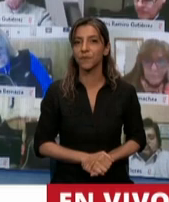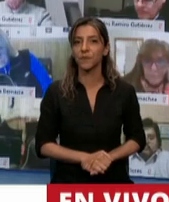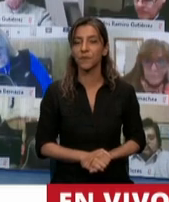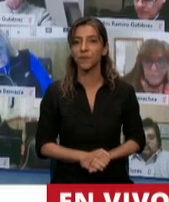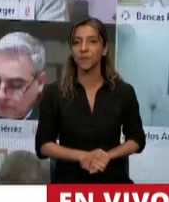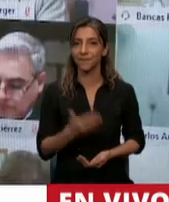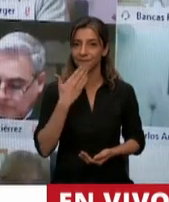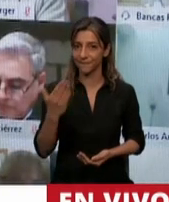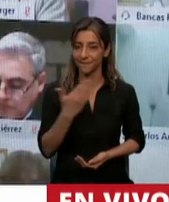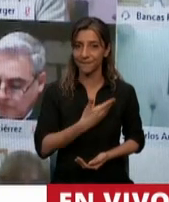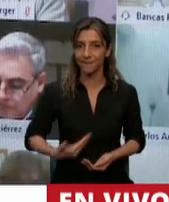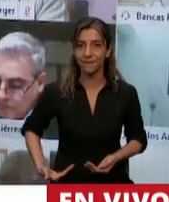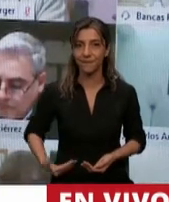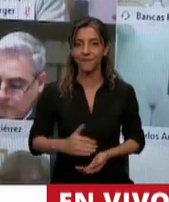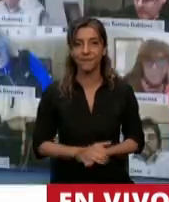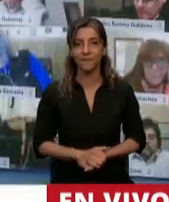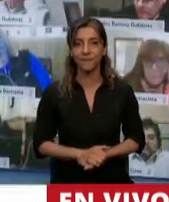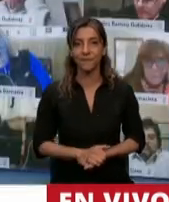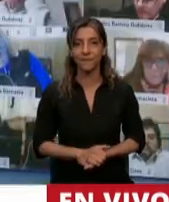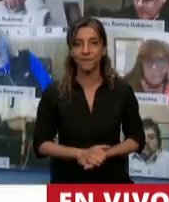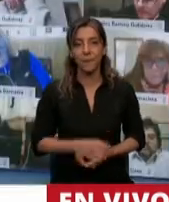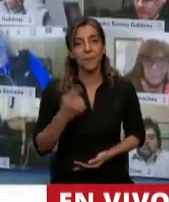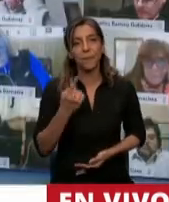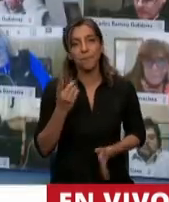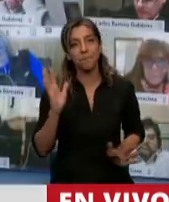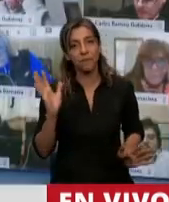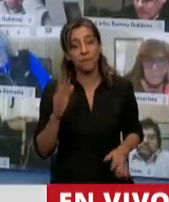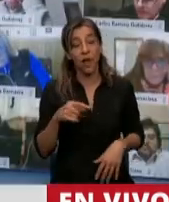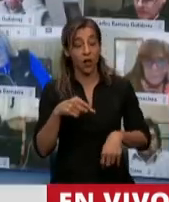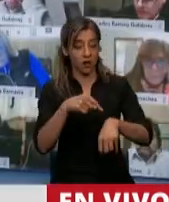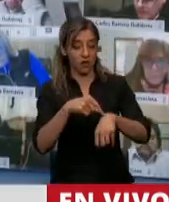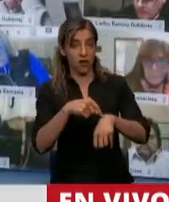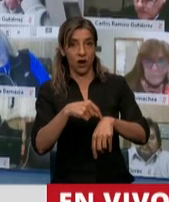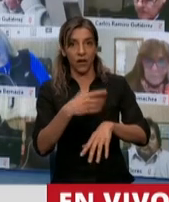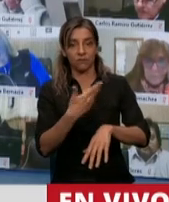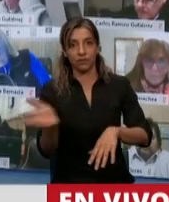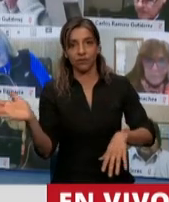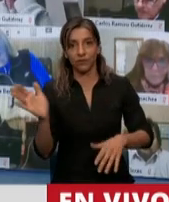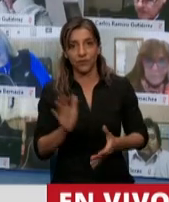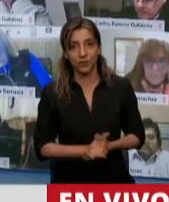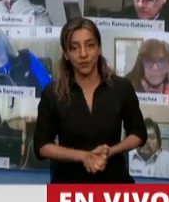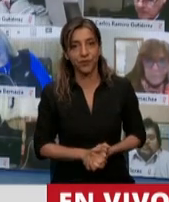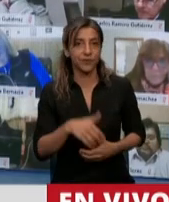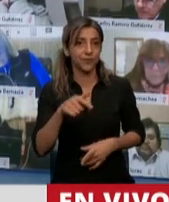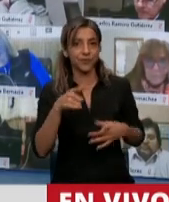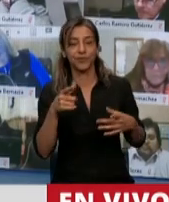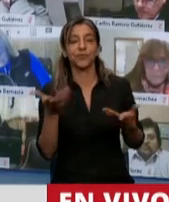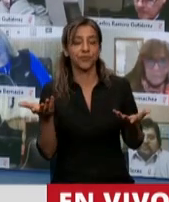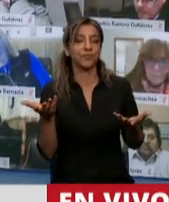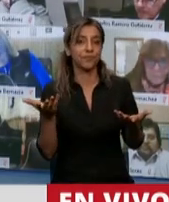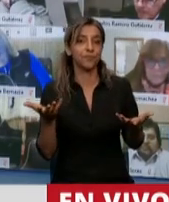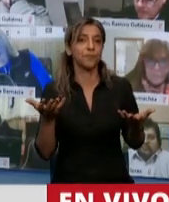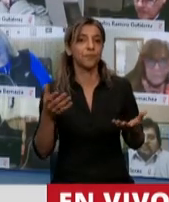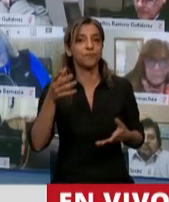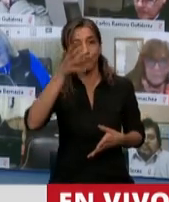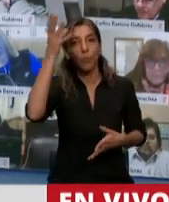Gracias, Presidenta. Bueno, primero decir, miren la hora que estamos sesionando, tratando leyes que le interesan a la gente,